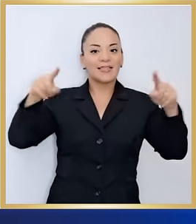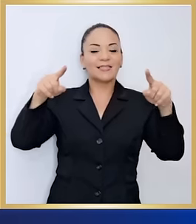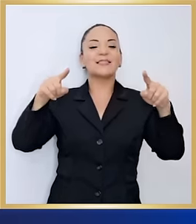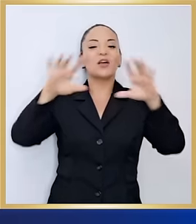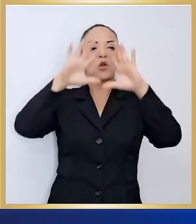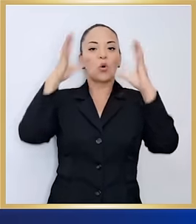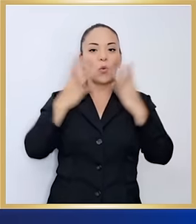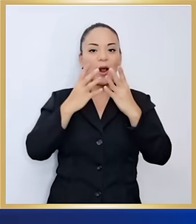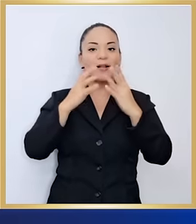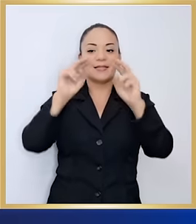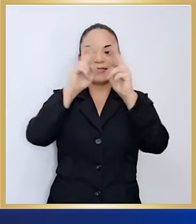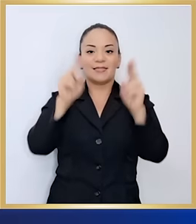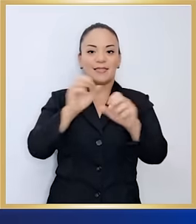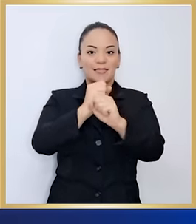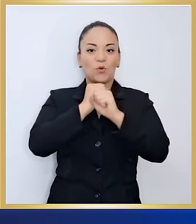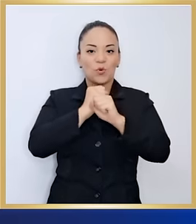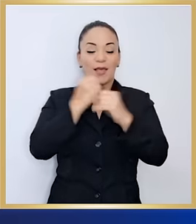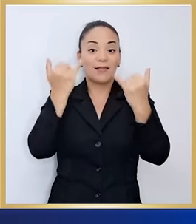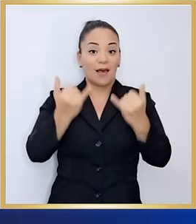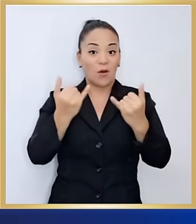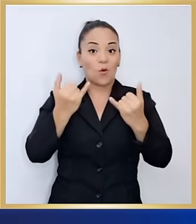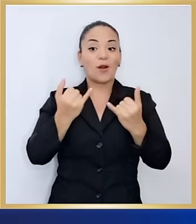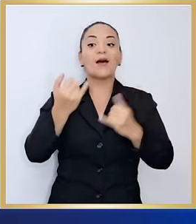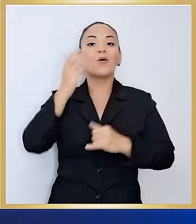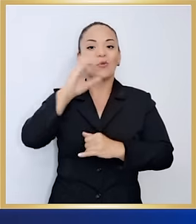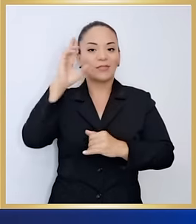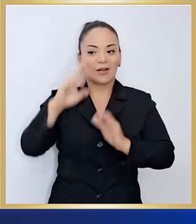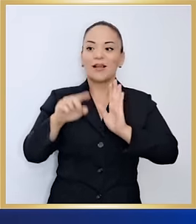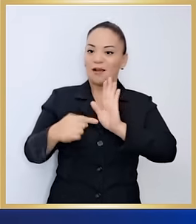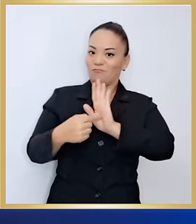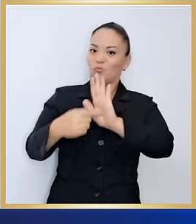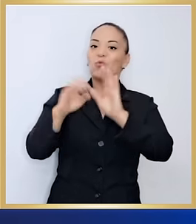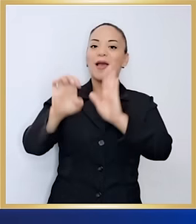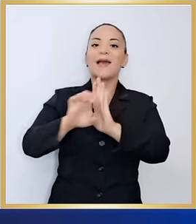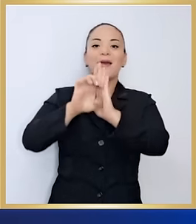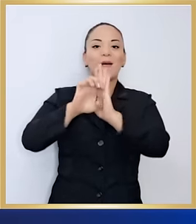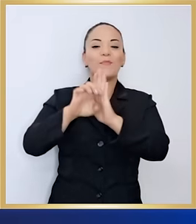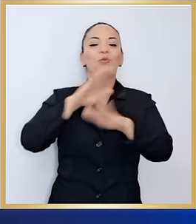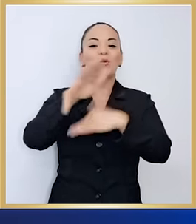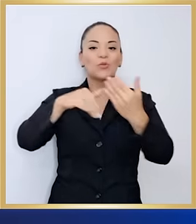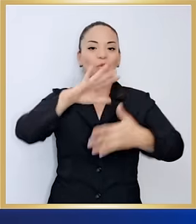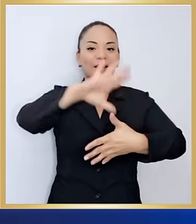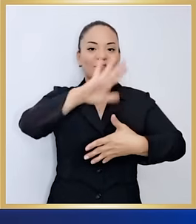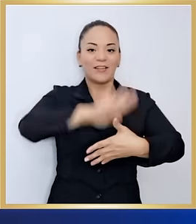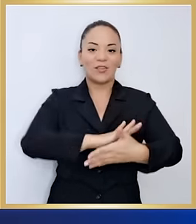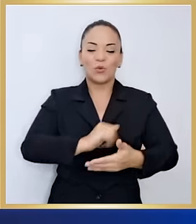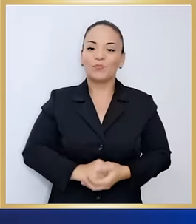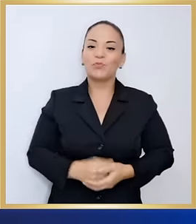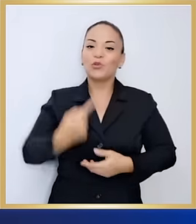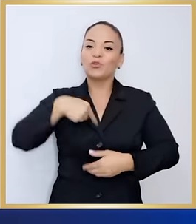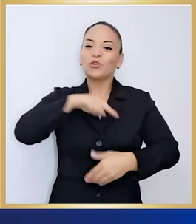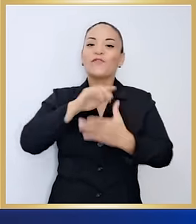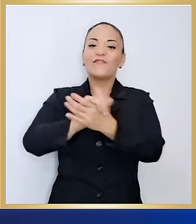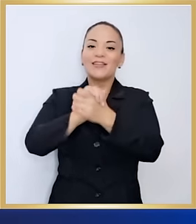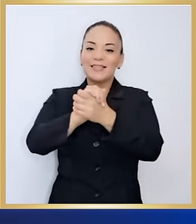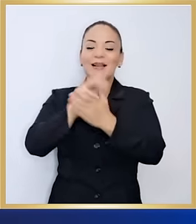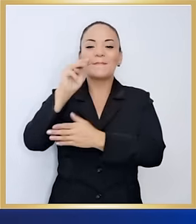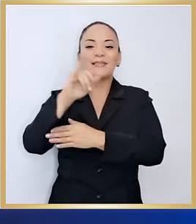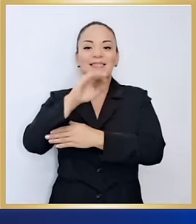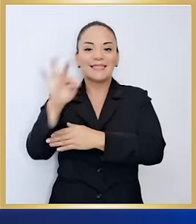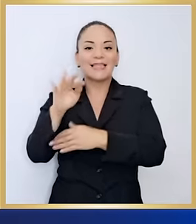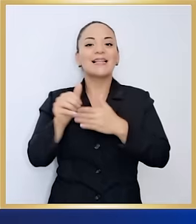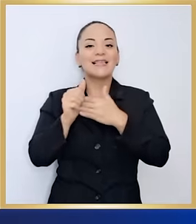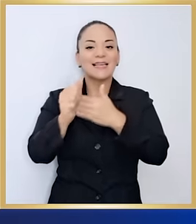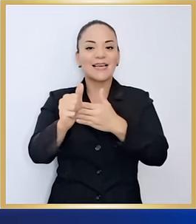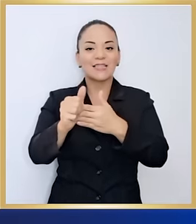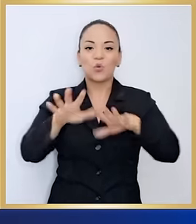posición en el Índice Global de Ciberseguridad y hoy somos un referente, un ejemplo a seguir en toda nuestra región.